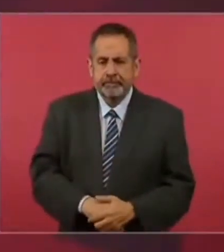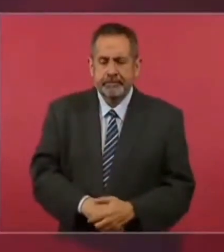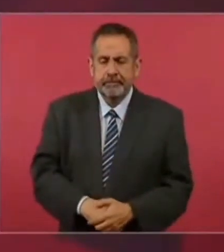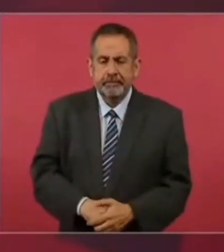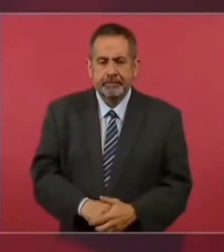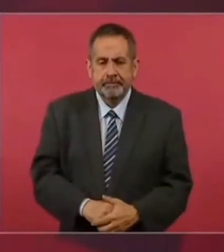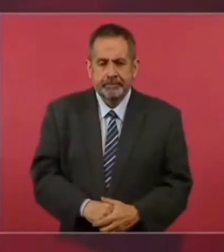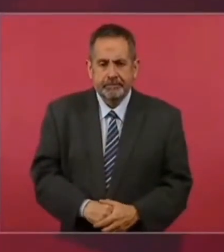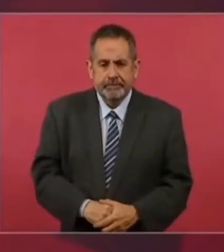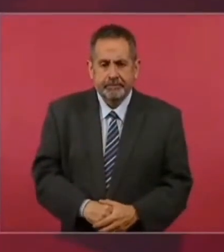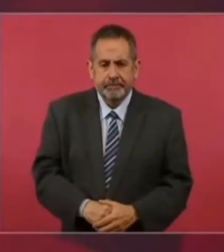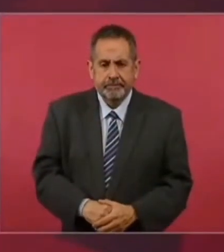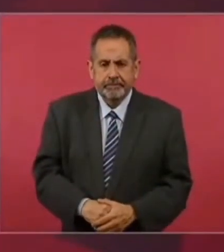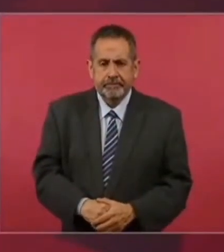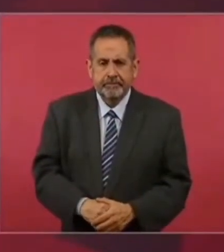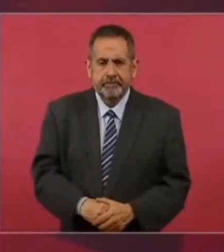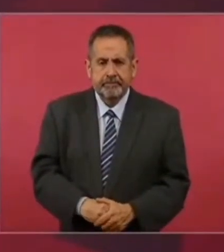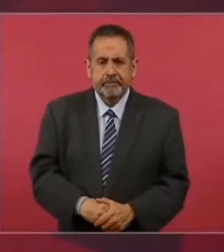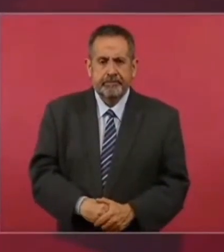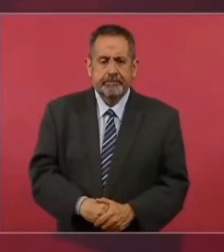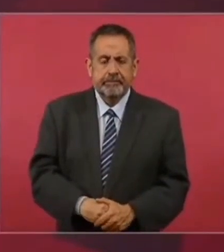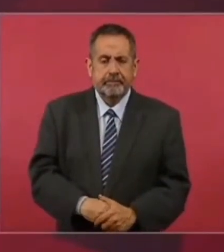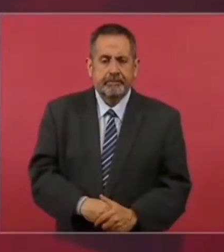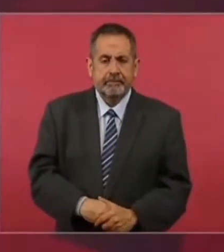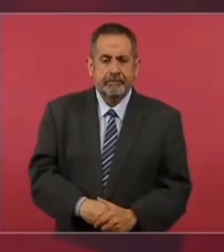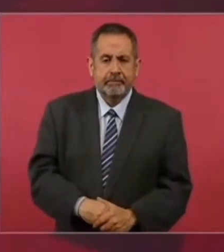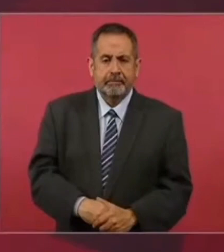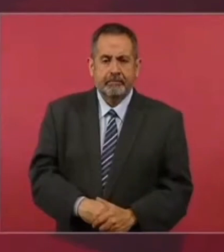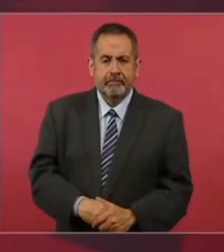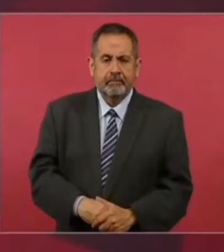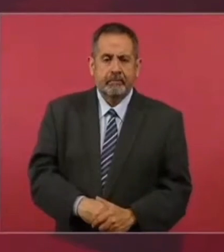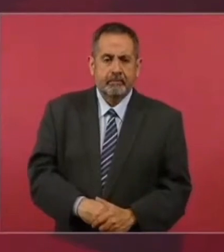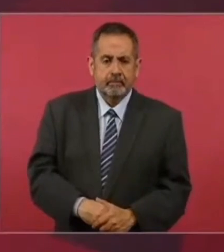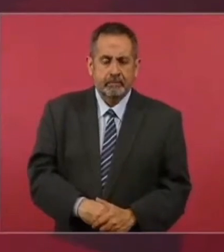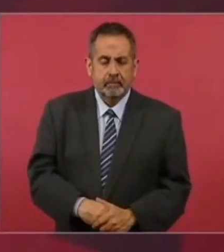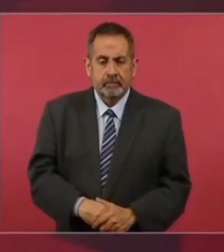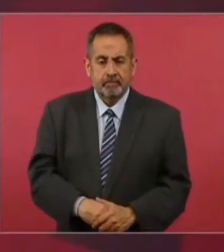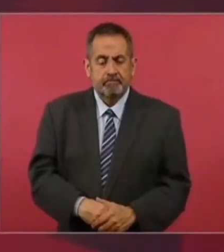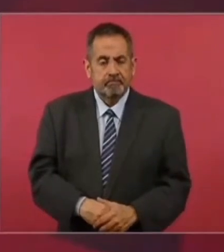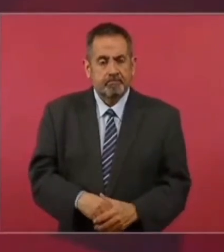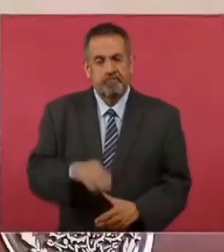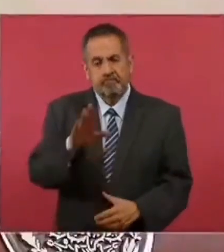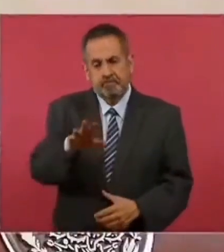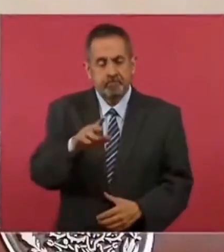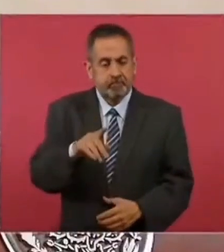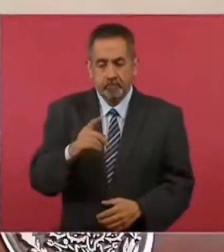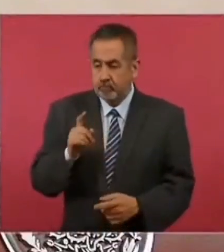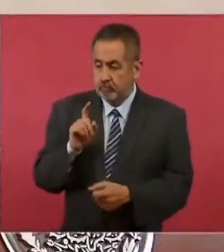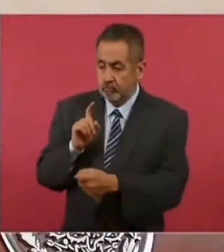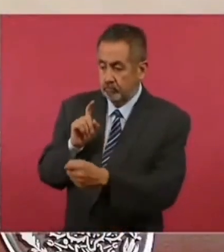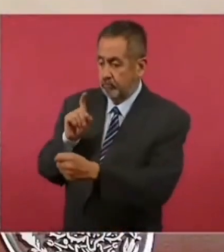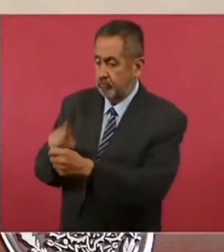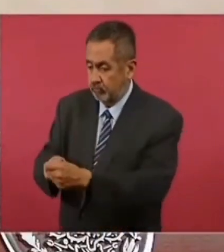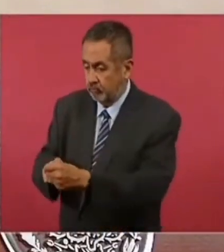una adhesión voluntaria.